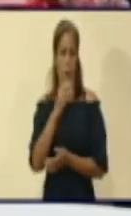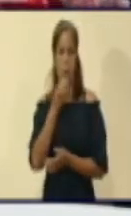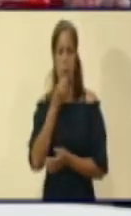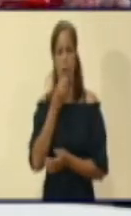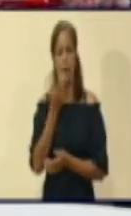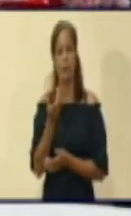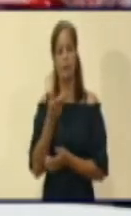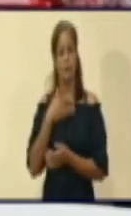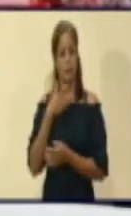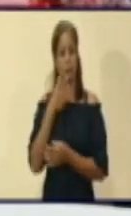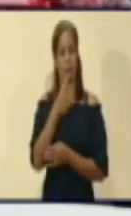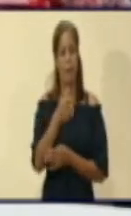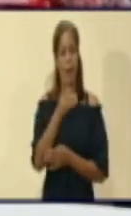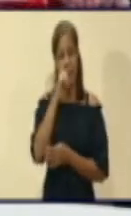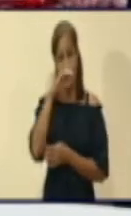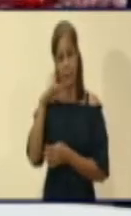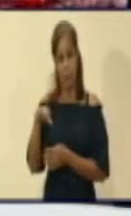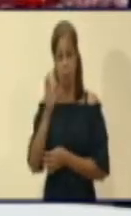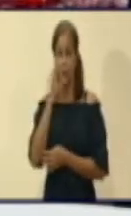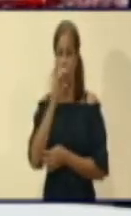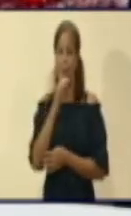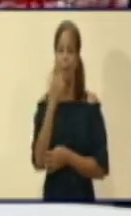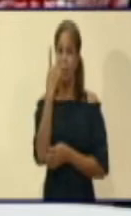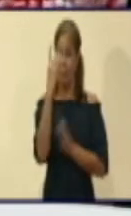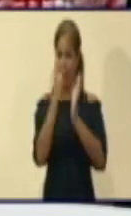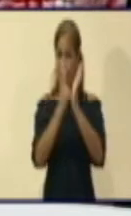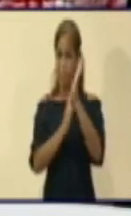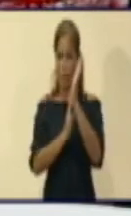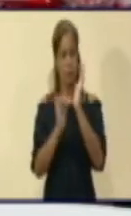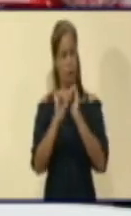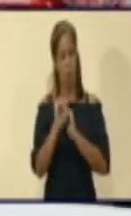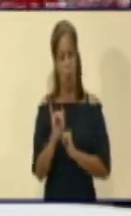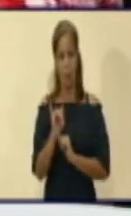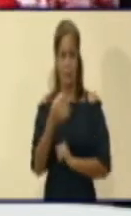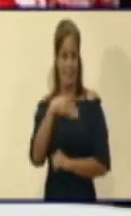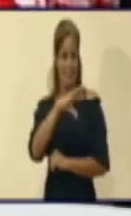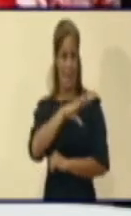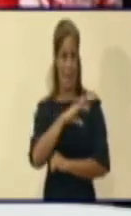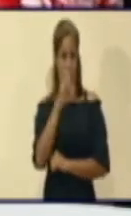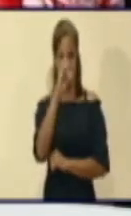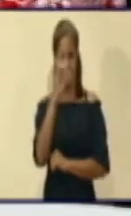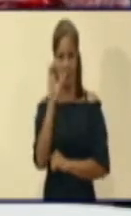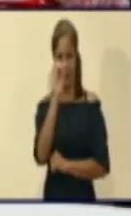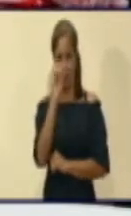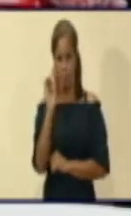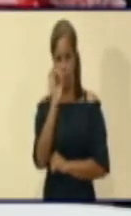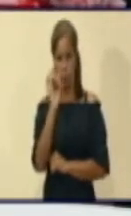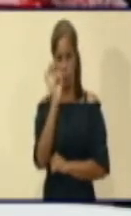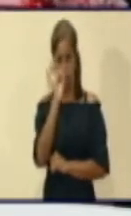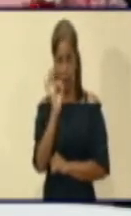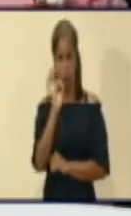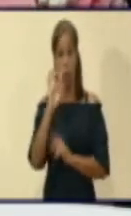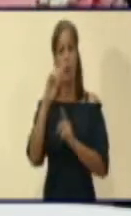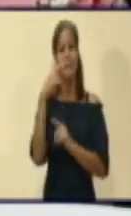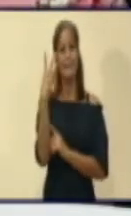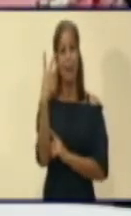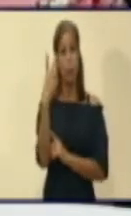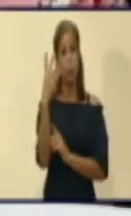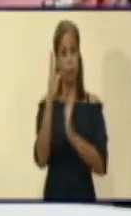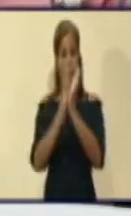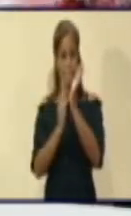ese cuidador particular, va a cobrar durante el primer mes el 100% de su salario y a partir del segundo mes va a devengar el